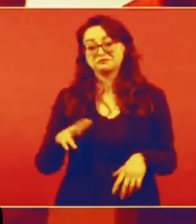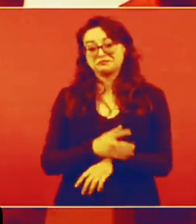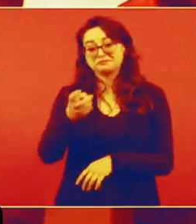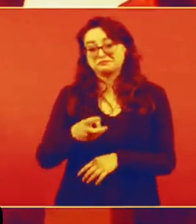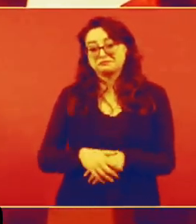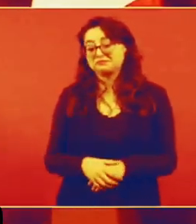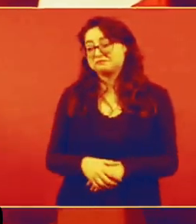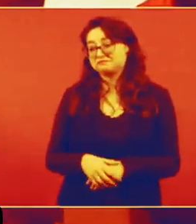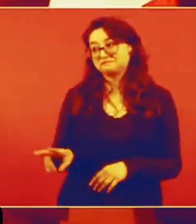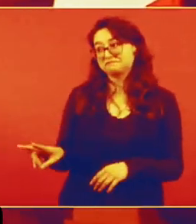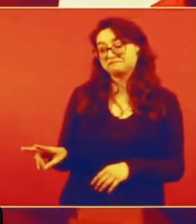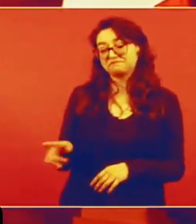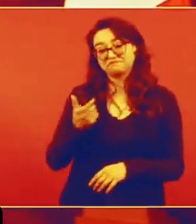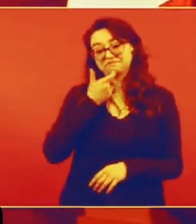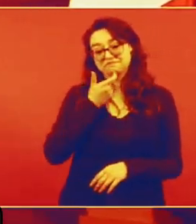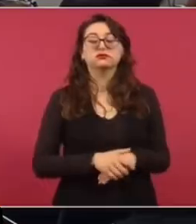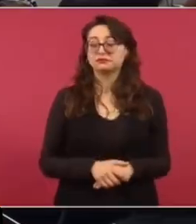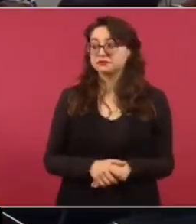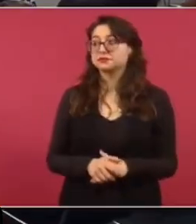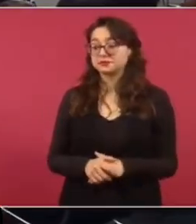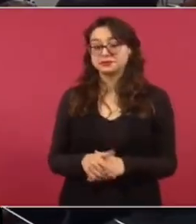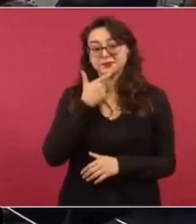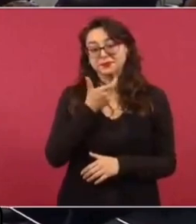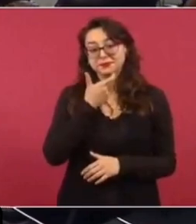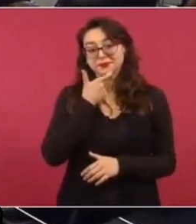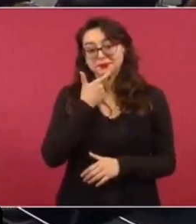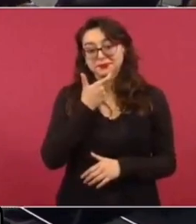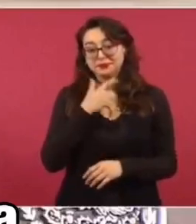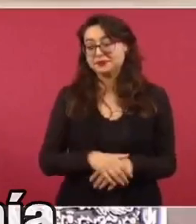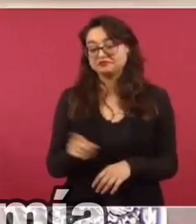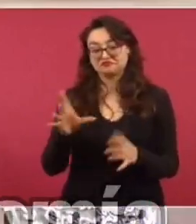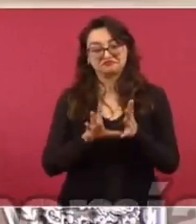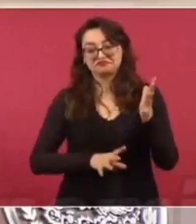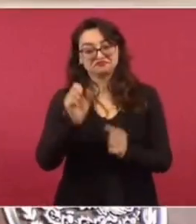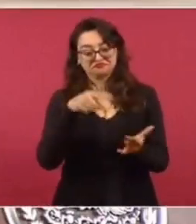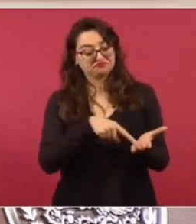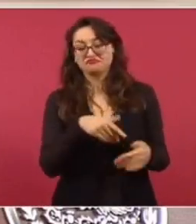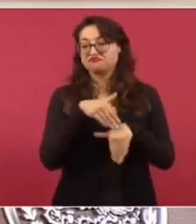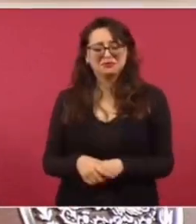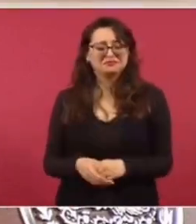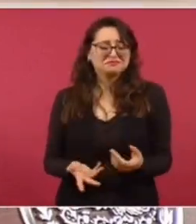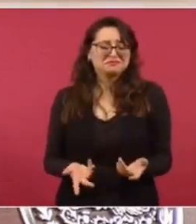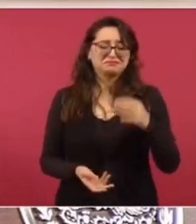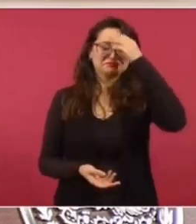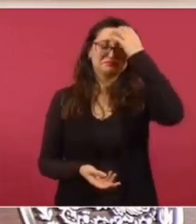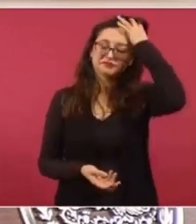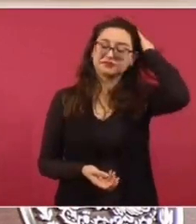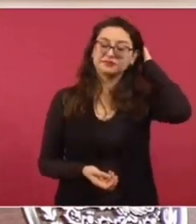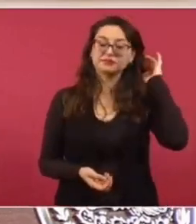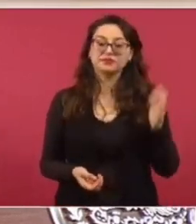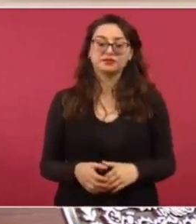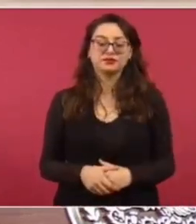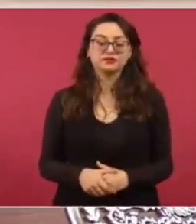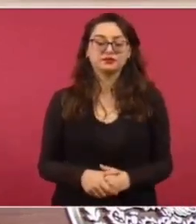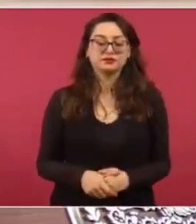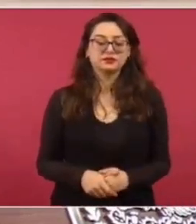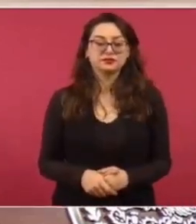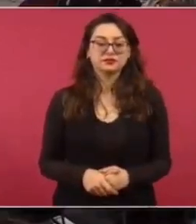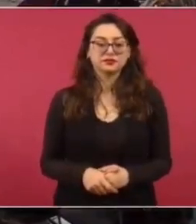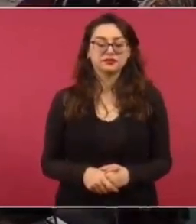risa cuando dicen que la ley es la ley. Pues solo en los huelles del compadre. Pues ellos todavía quisieran